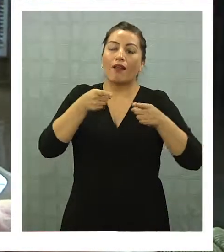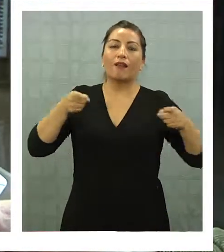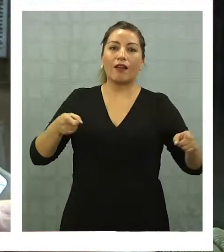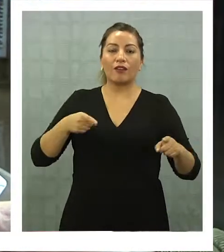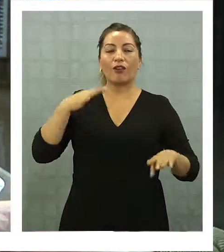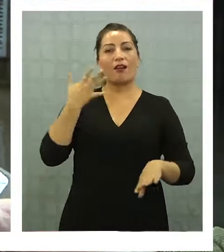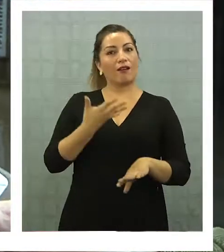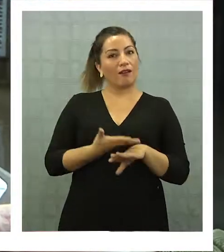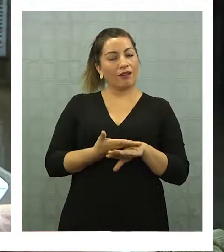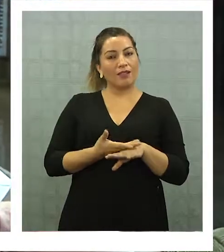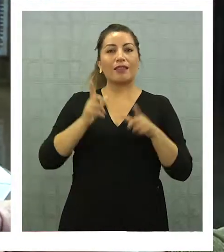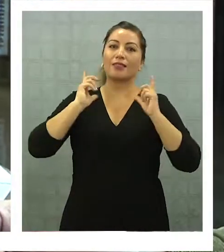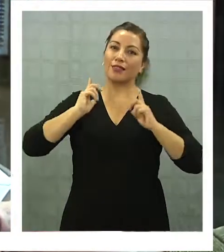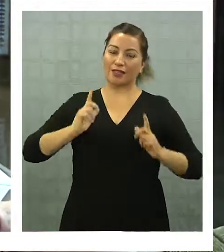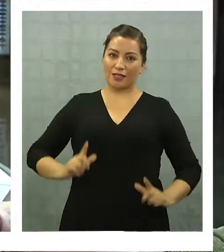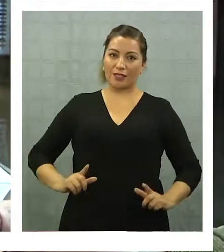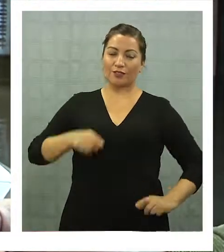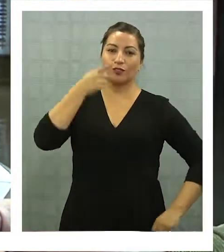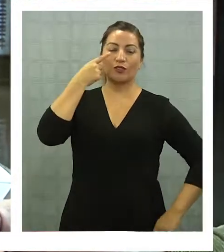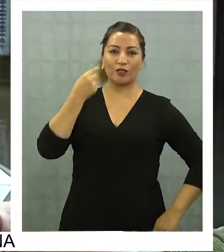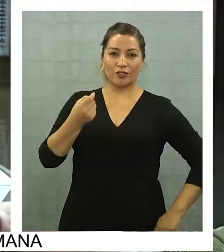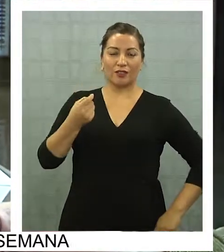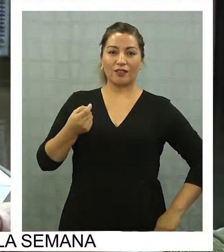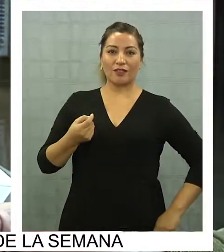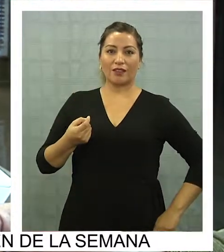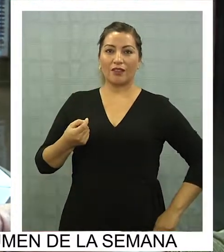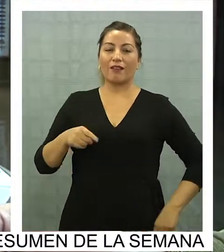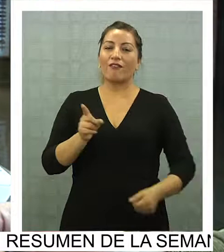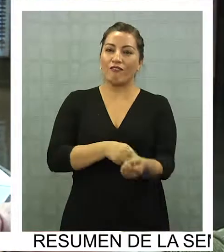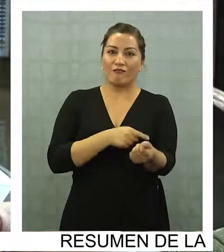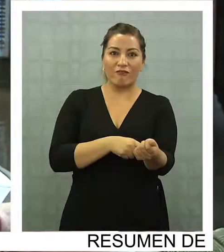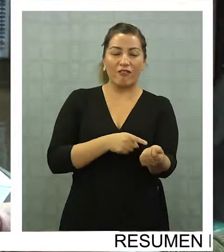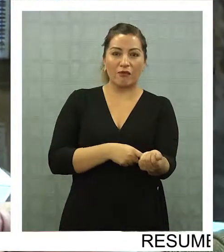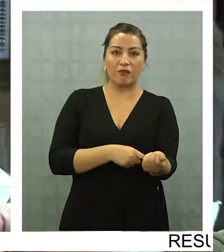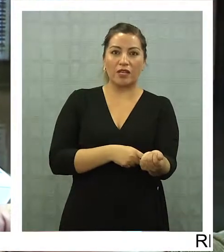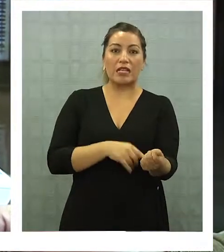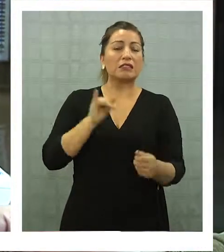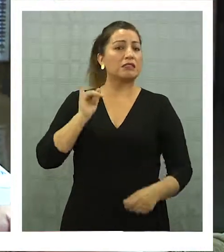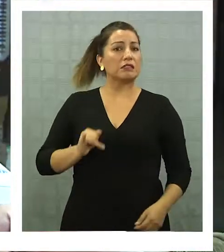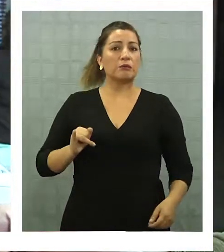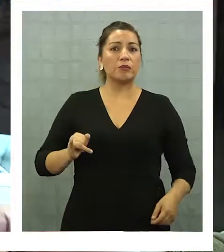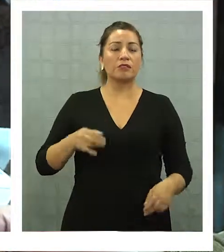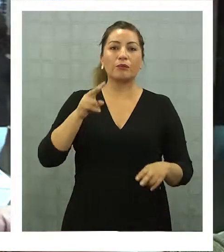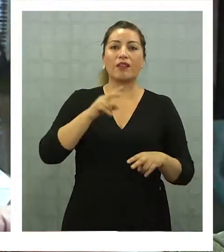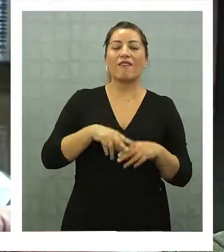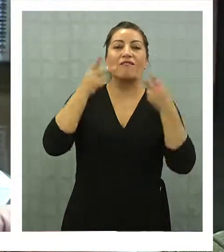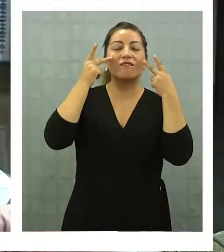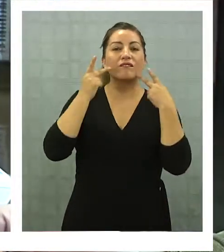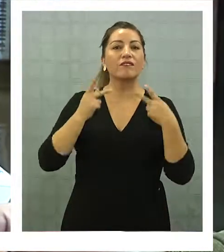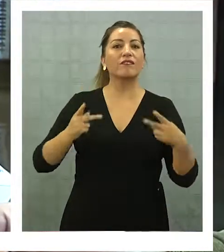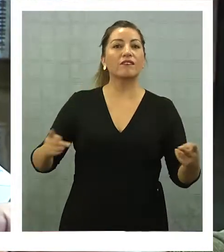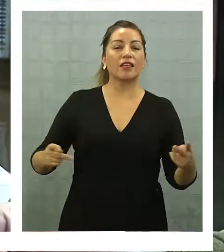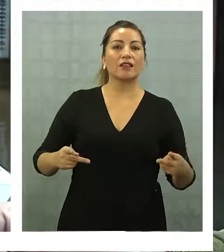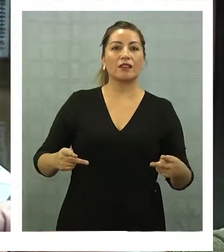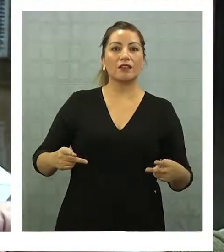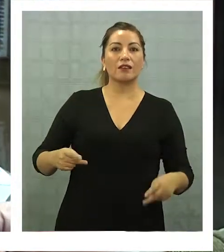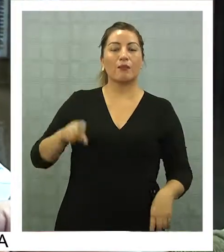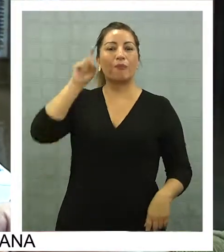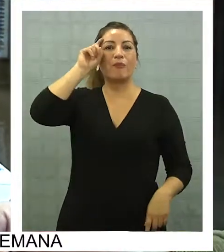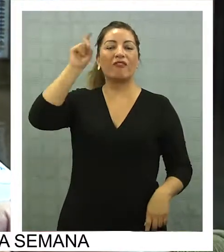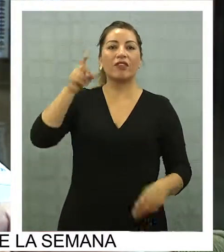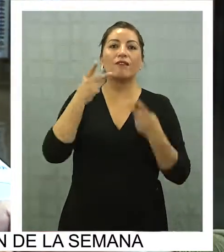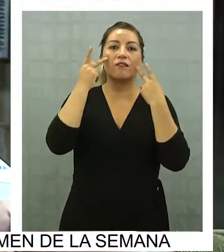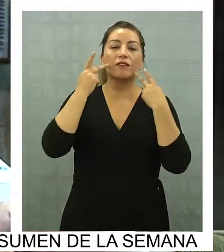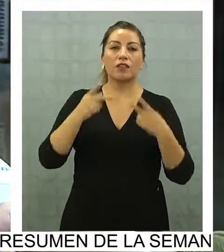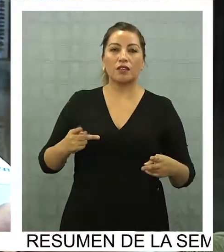donde se generan estos feriados y estos días de reposo y descanso de las familias, se está movilizando a través del país y está preferiendo más que la Sofri,